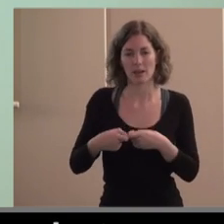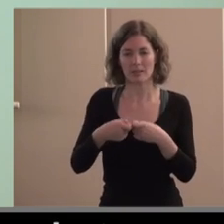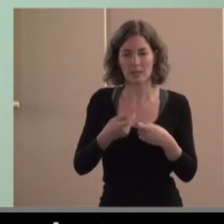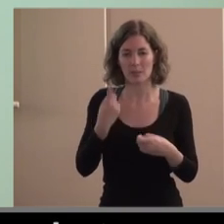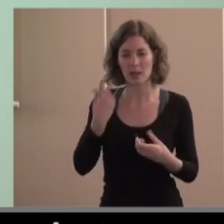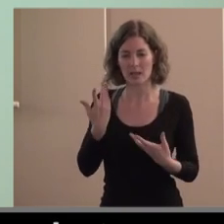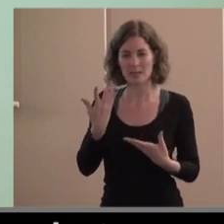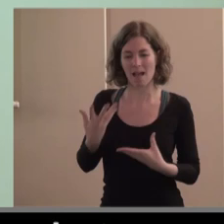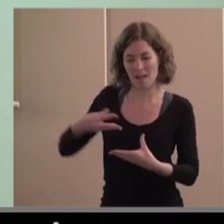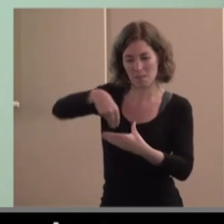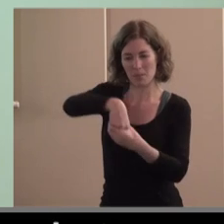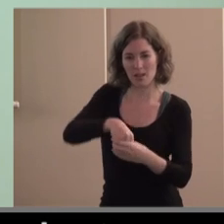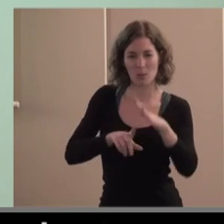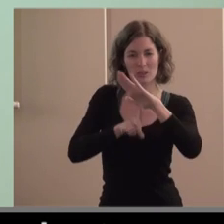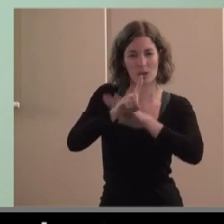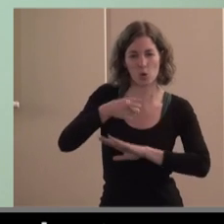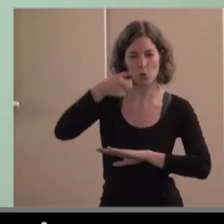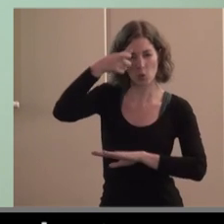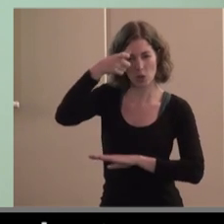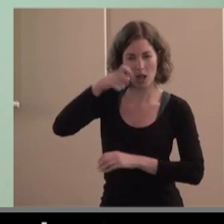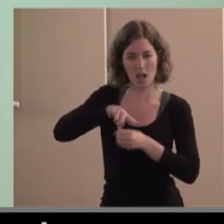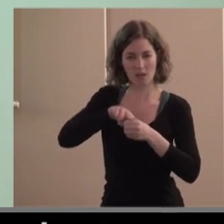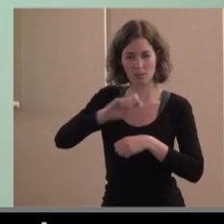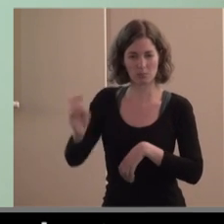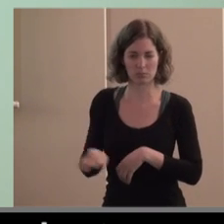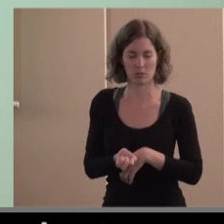territorio y tal lo que siento la vida el problema es que no lo sabemos